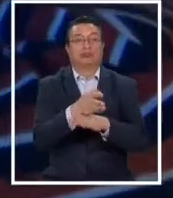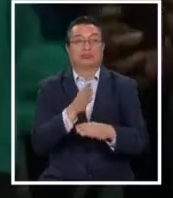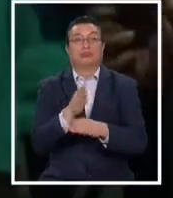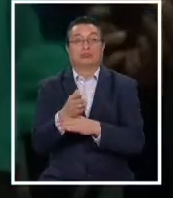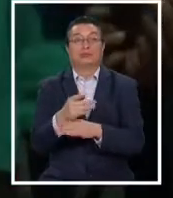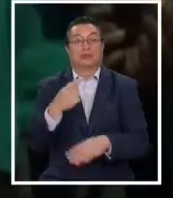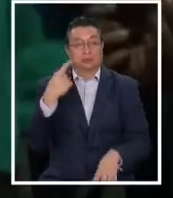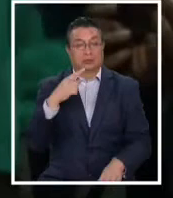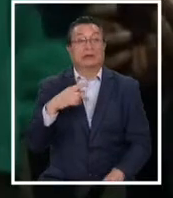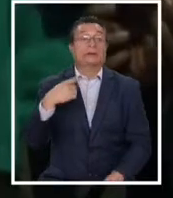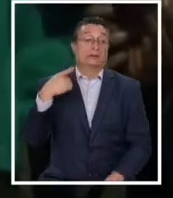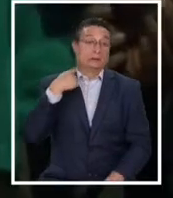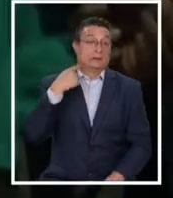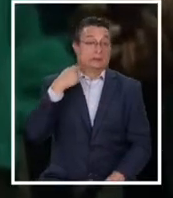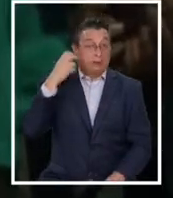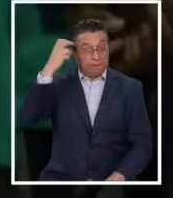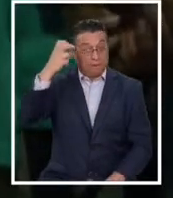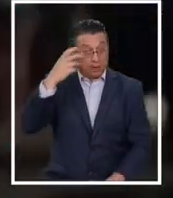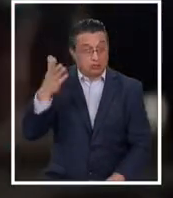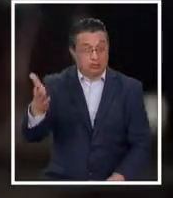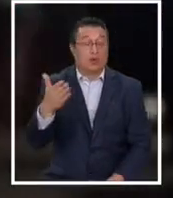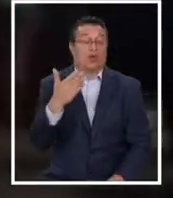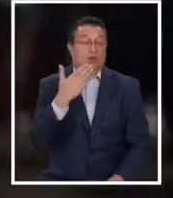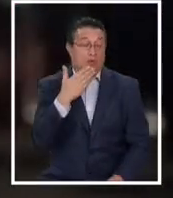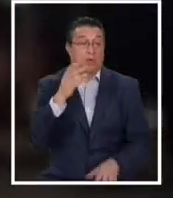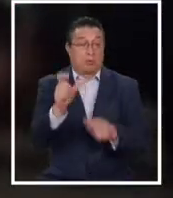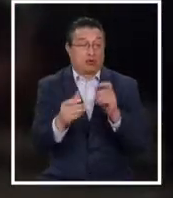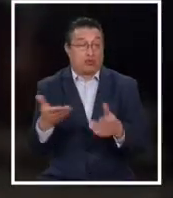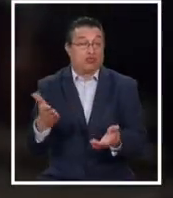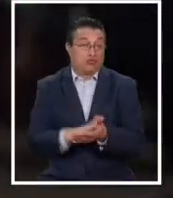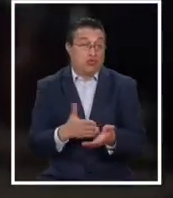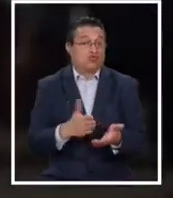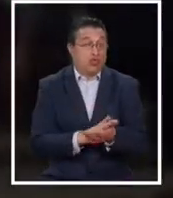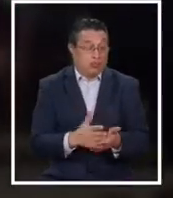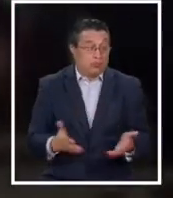pesar del terrible momento que pasa Brasil y de que la gente se está muriendo.